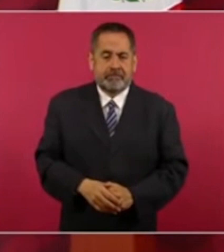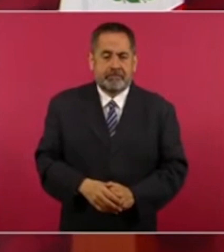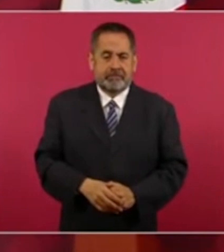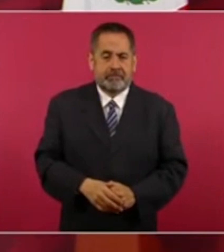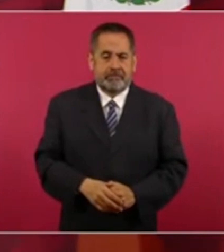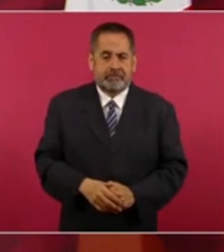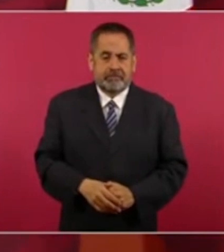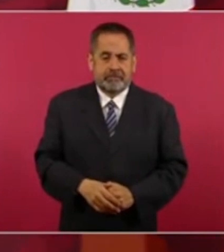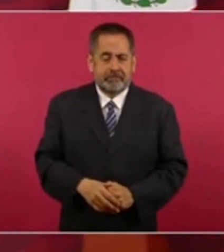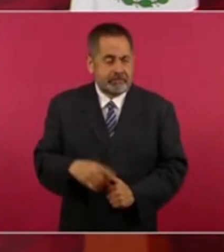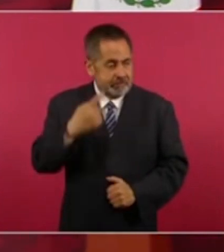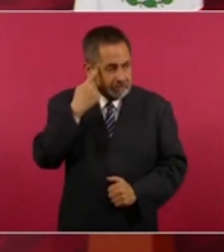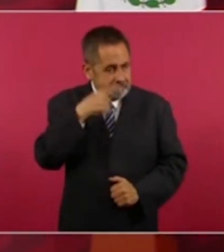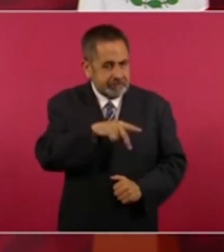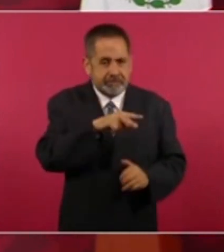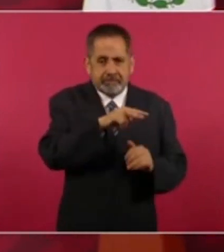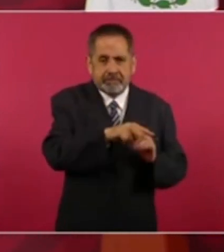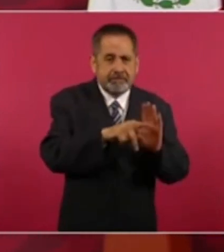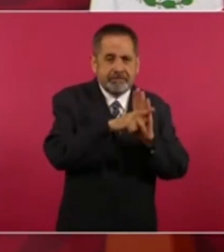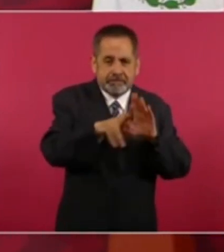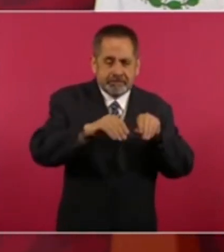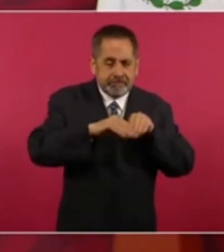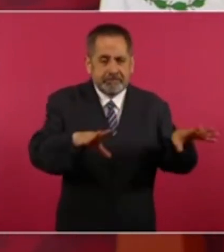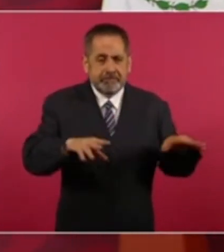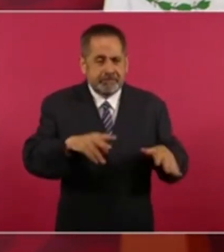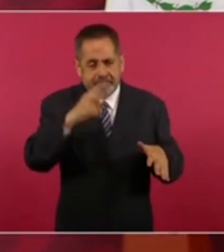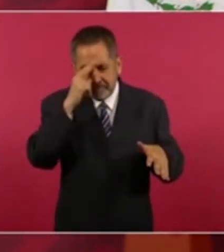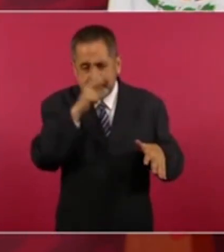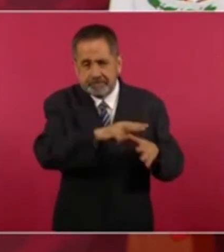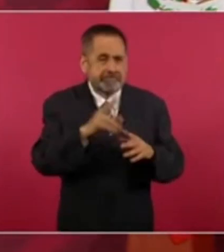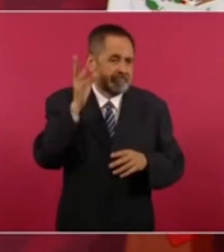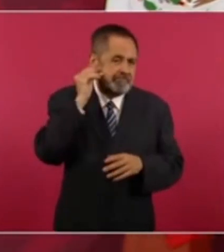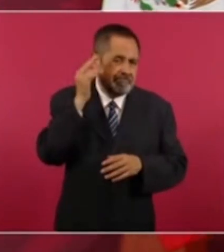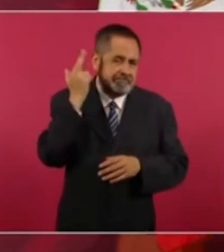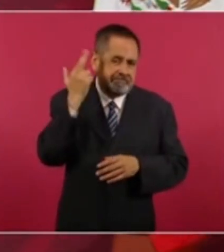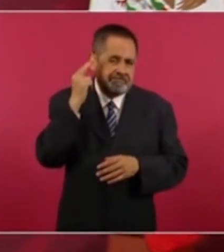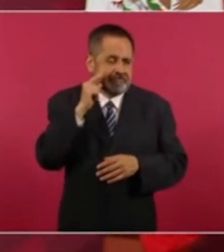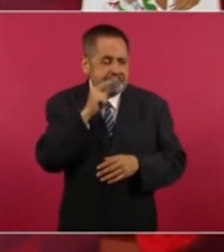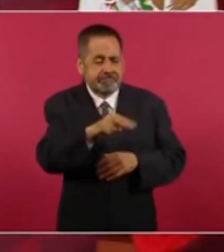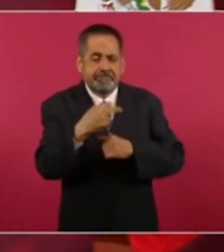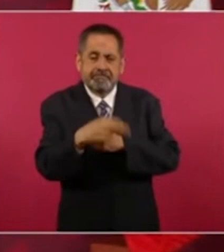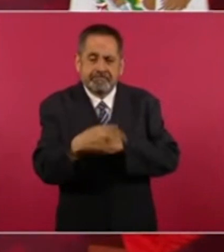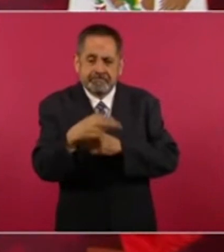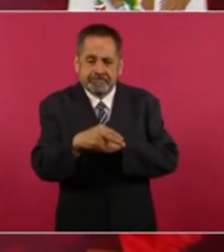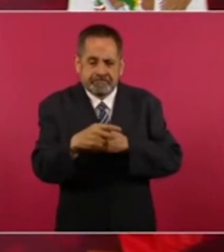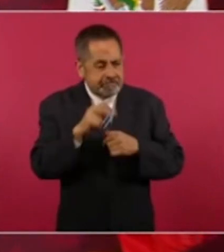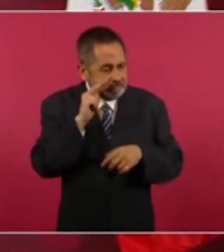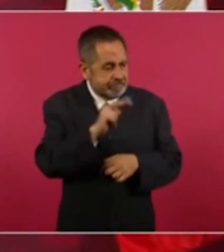Vean los periódicos, vean la radio, escuchan la radio, vean la televisión,